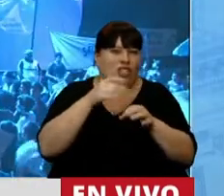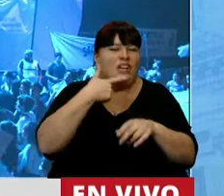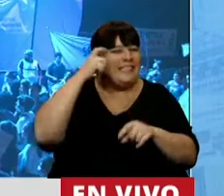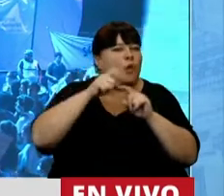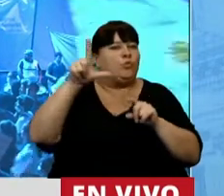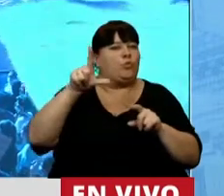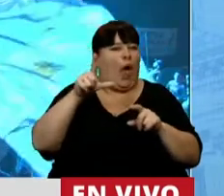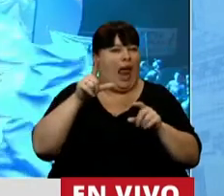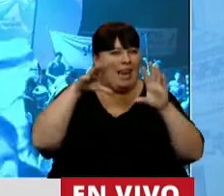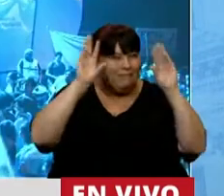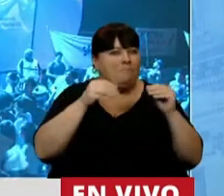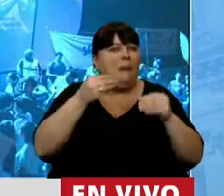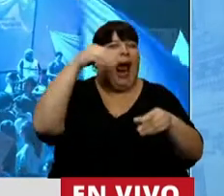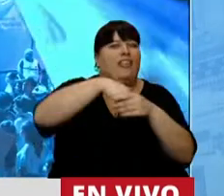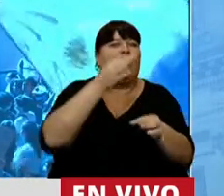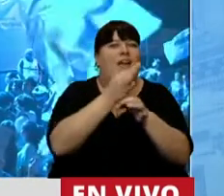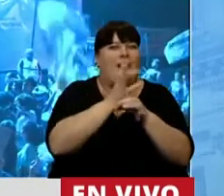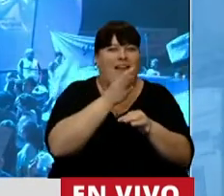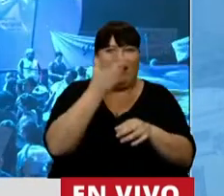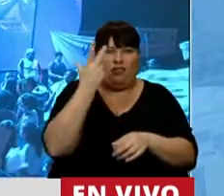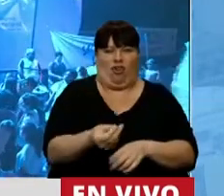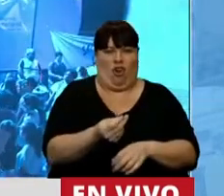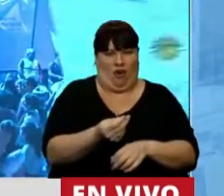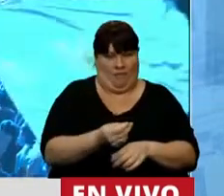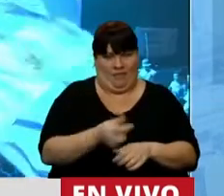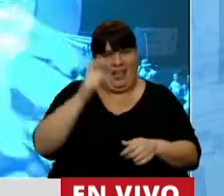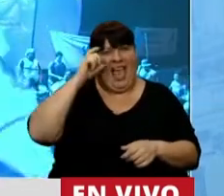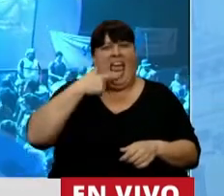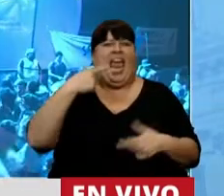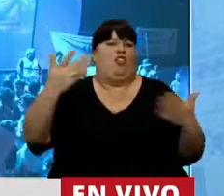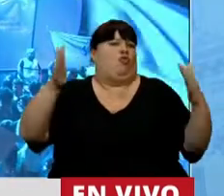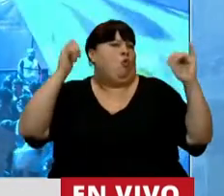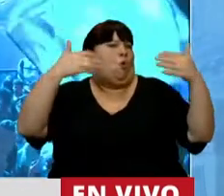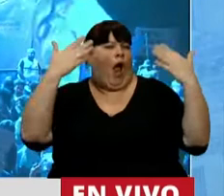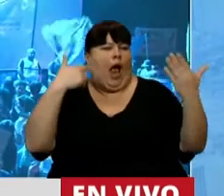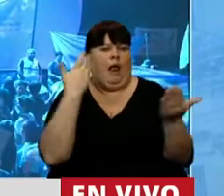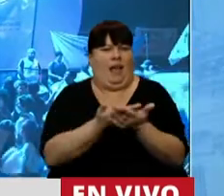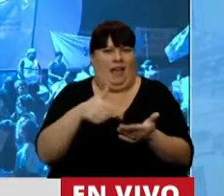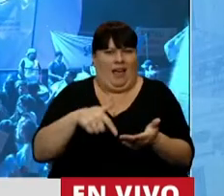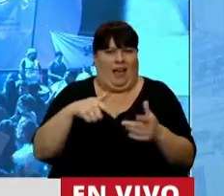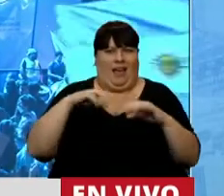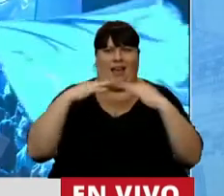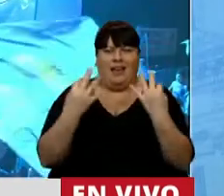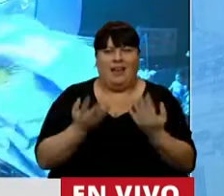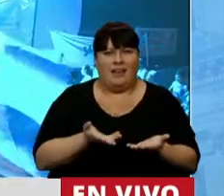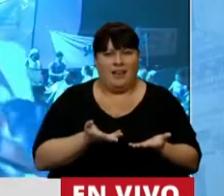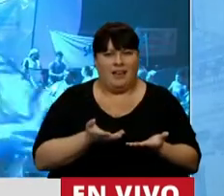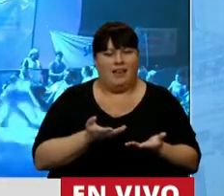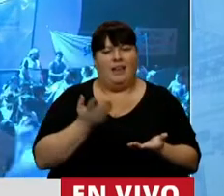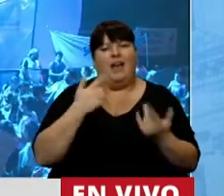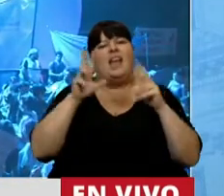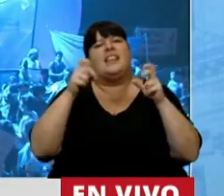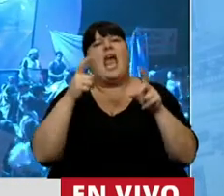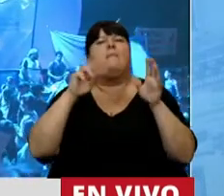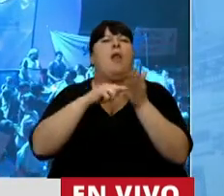educación formal en la Argentina. Trajeron la ESI como bandera a este recinto. Argumentos